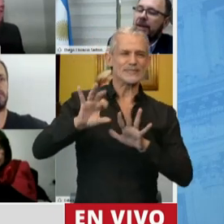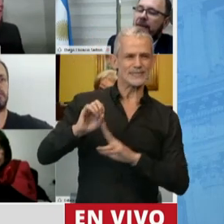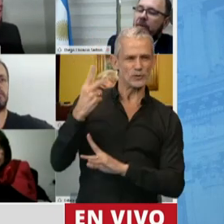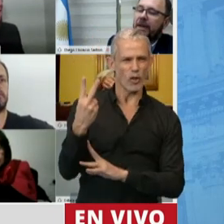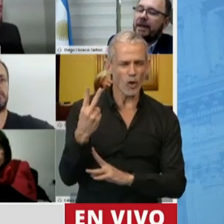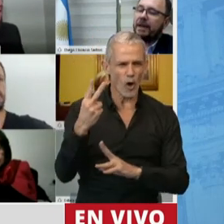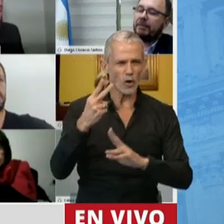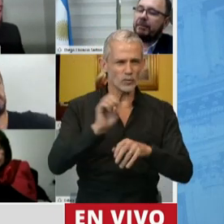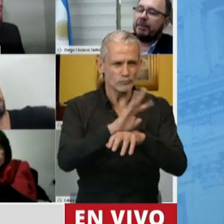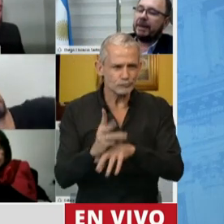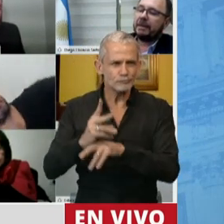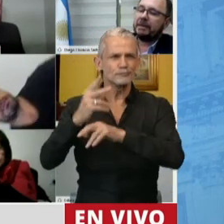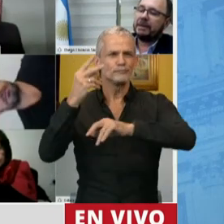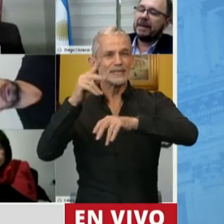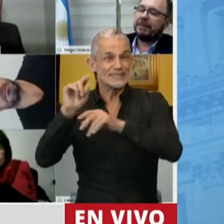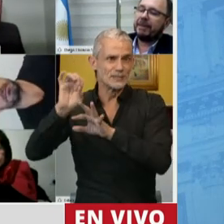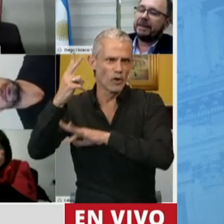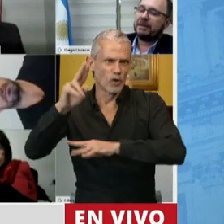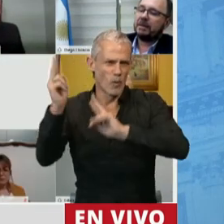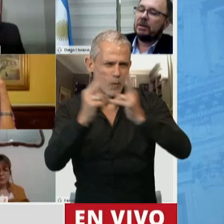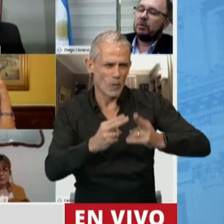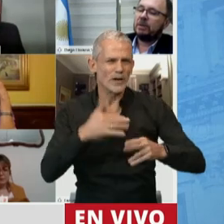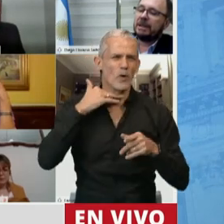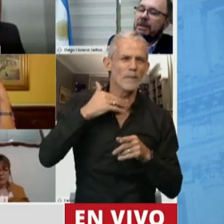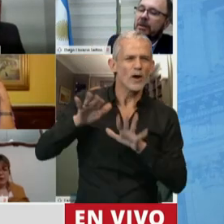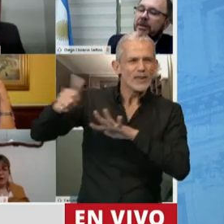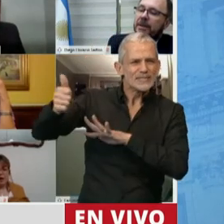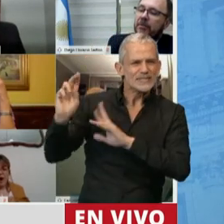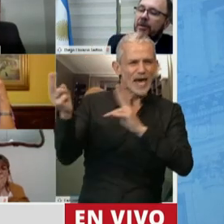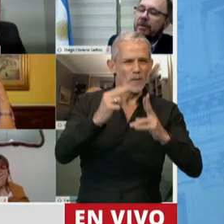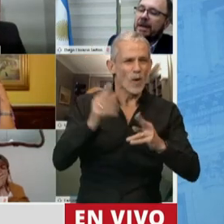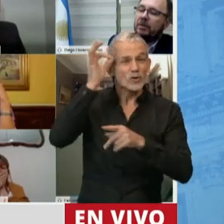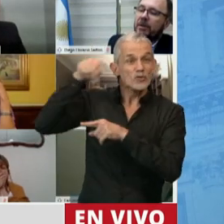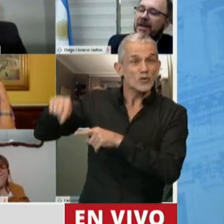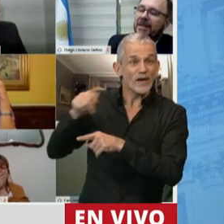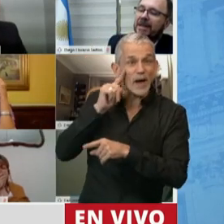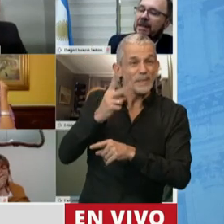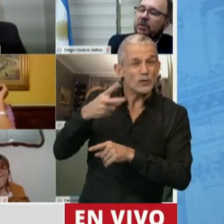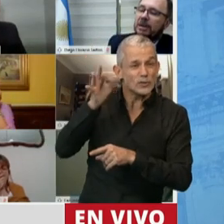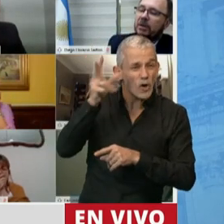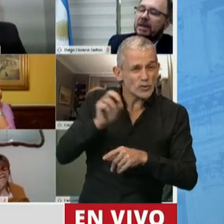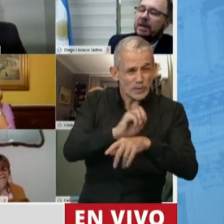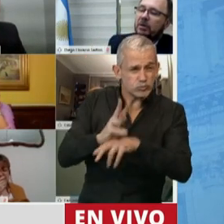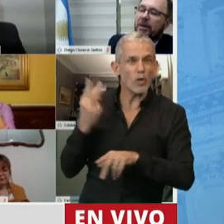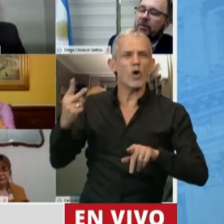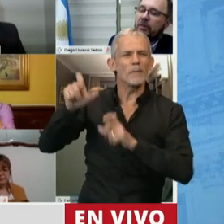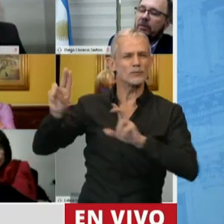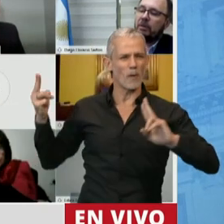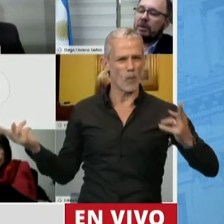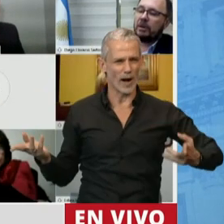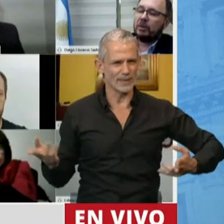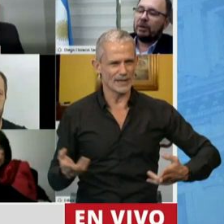muertes con 10 fallecimientos, México 848 casos con 16 muertes, Sudáfrica 1.280 casos con 2 muertes.